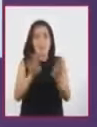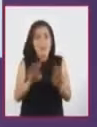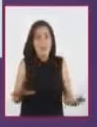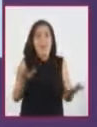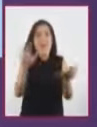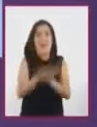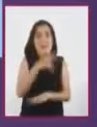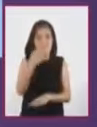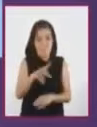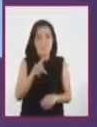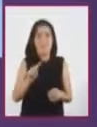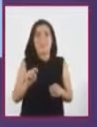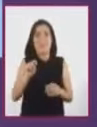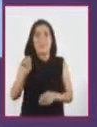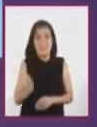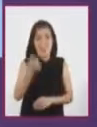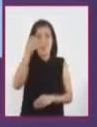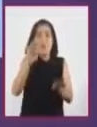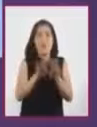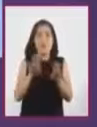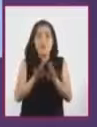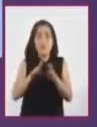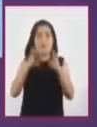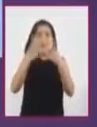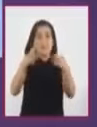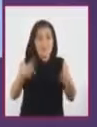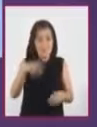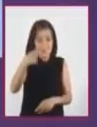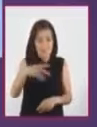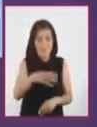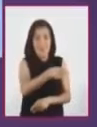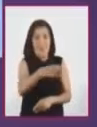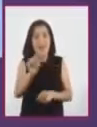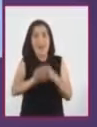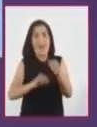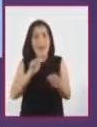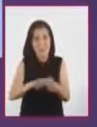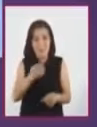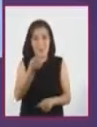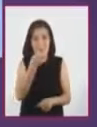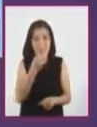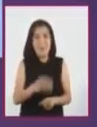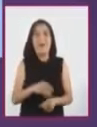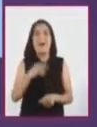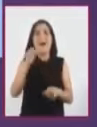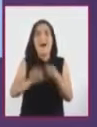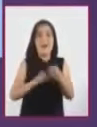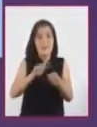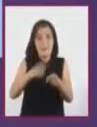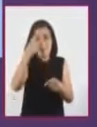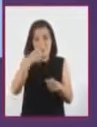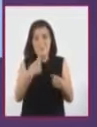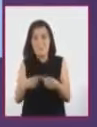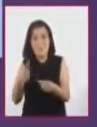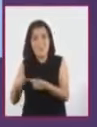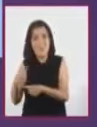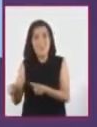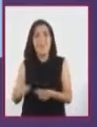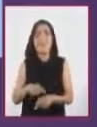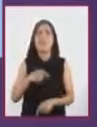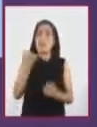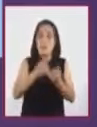en la tecnología, que llevaron al desarrollo de la agricultura, la domesticación de animales y los asentamientos